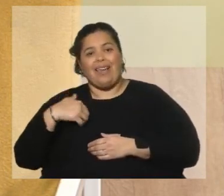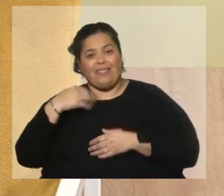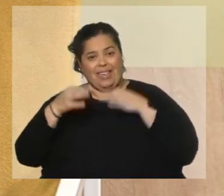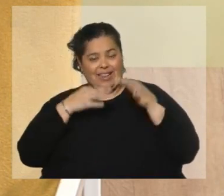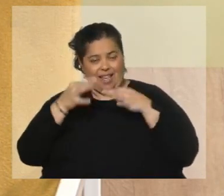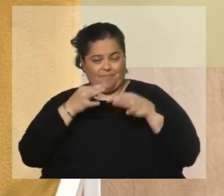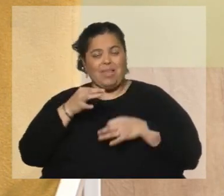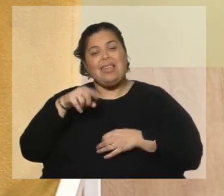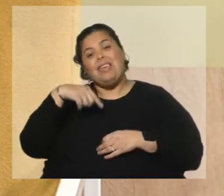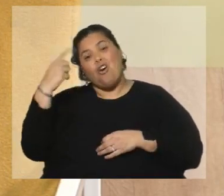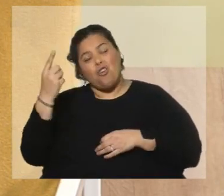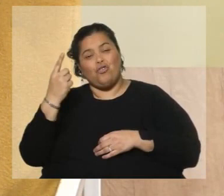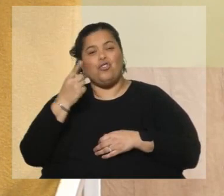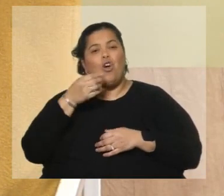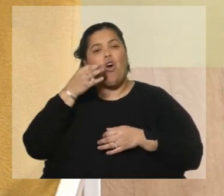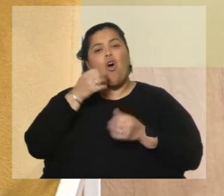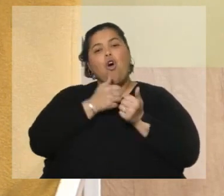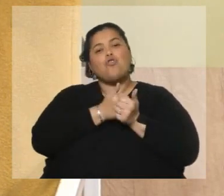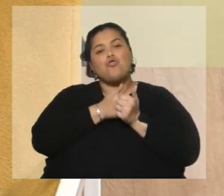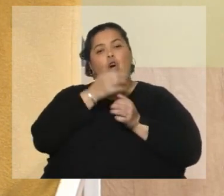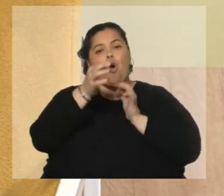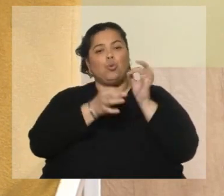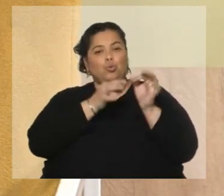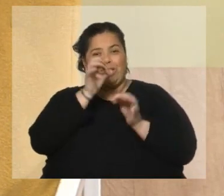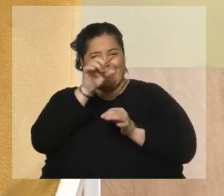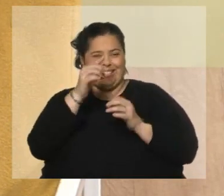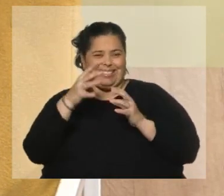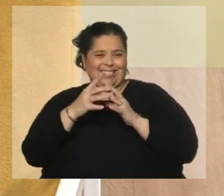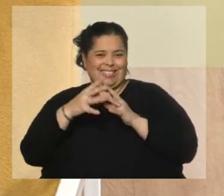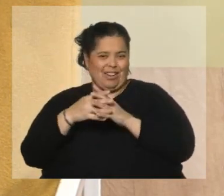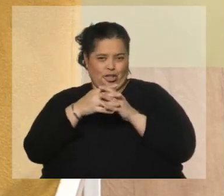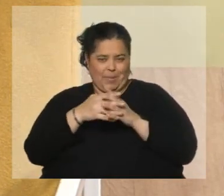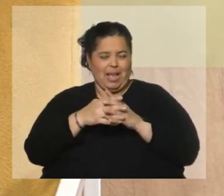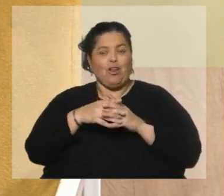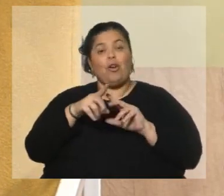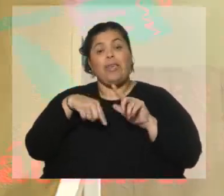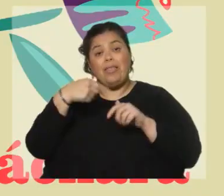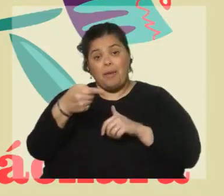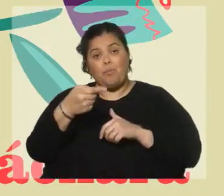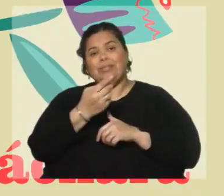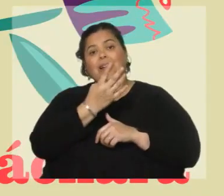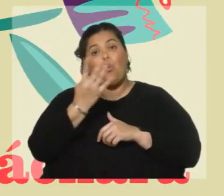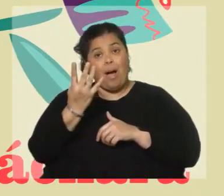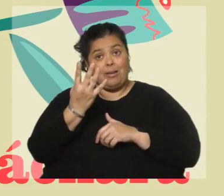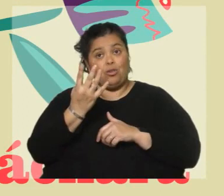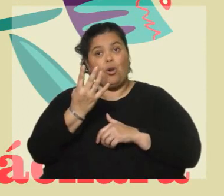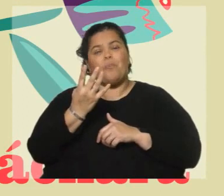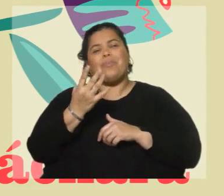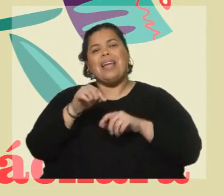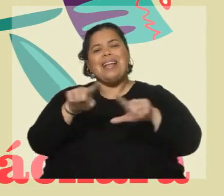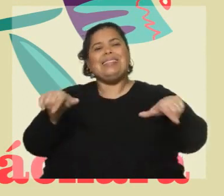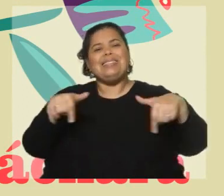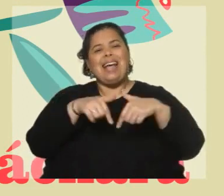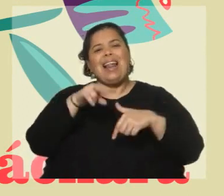soprano, y del coach internacional norteamericano. Y después a partir del 4 en Sala Verdi empiezan